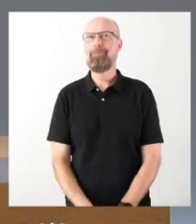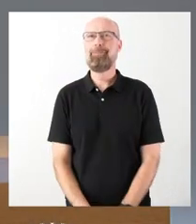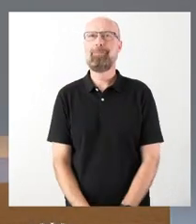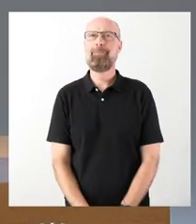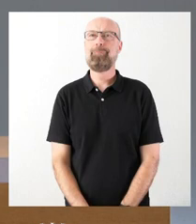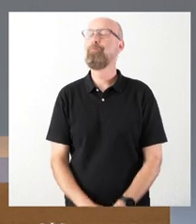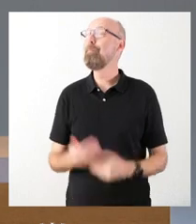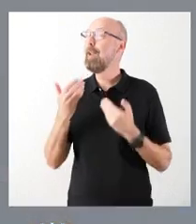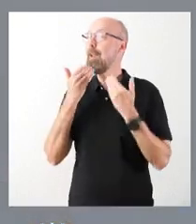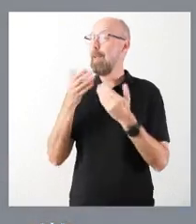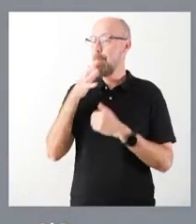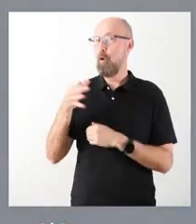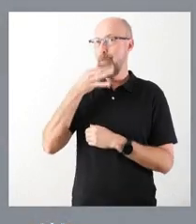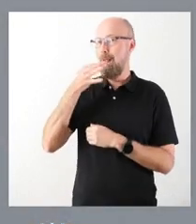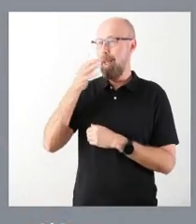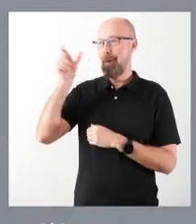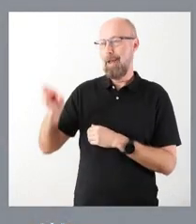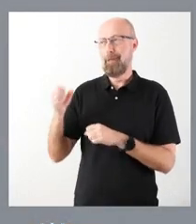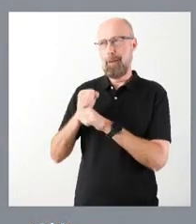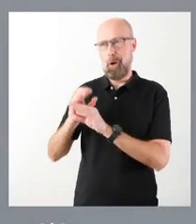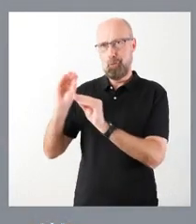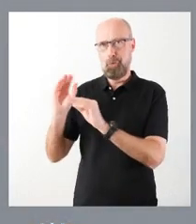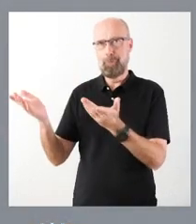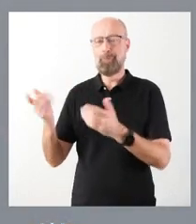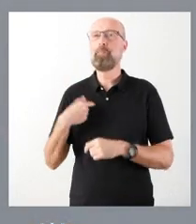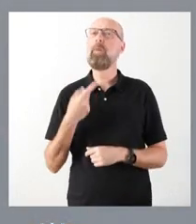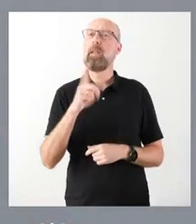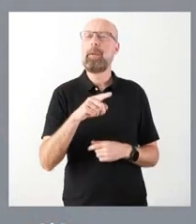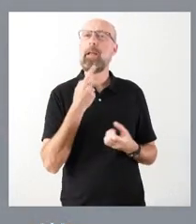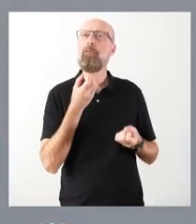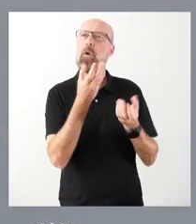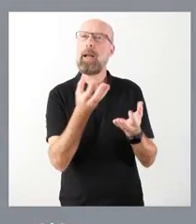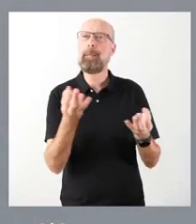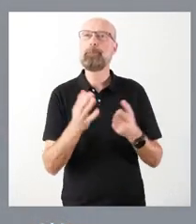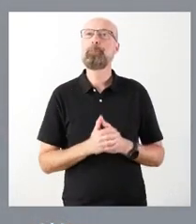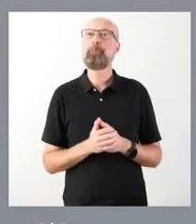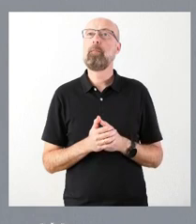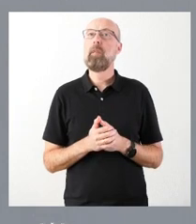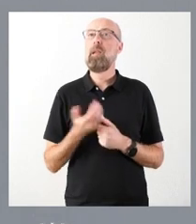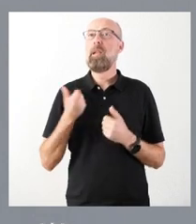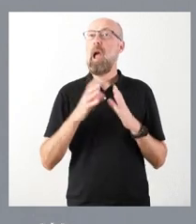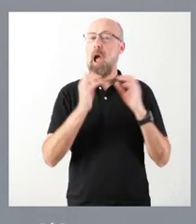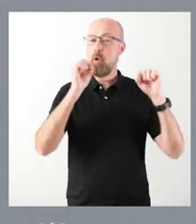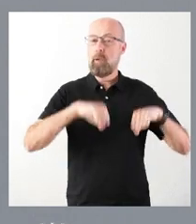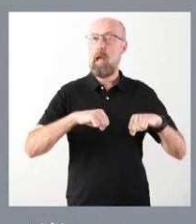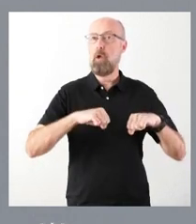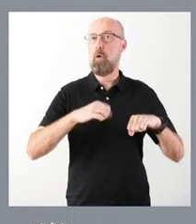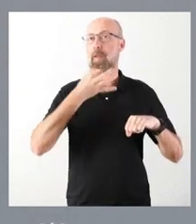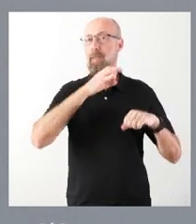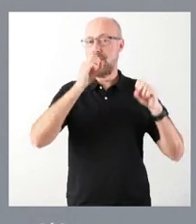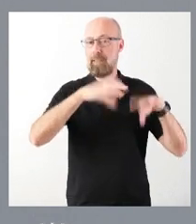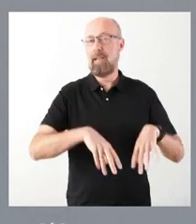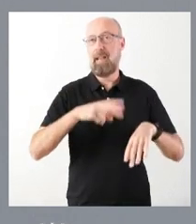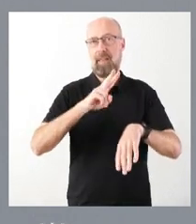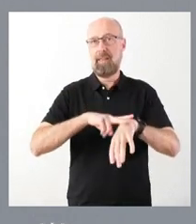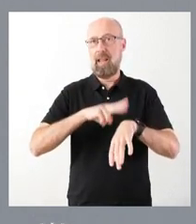consejero, por tus palabras y por tu dedicación. De esa manera, informarles que se ha acordado el cese a petición propia el delegado territorial de la